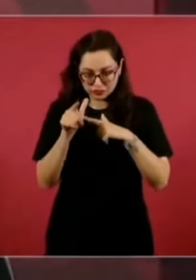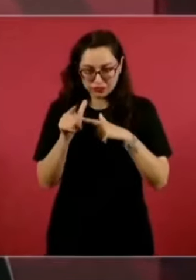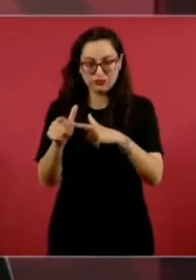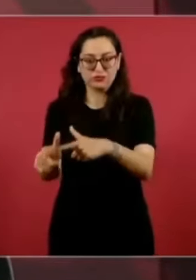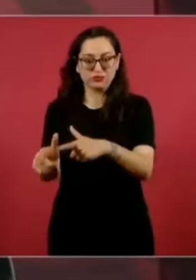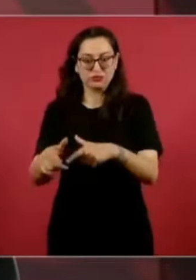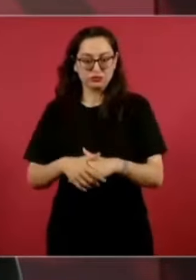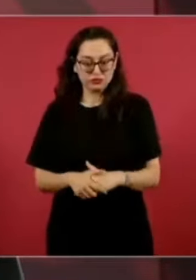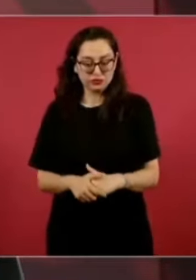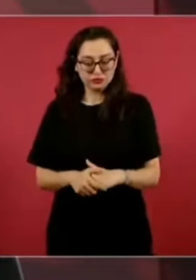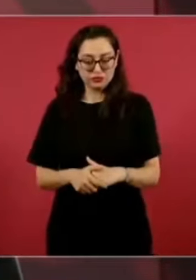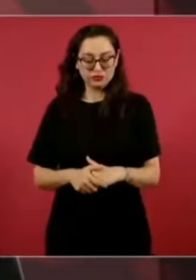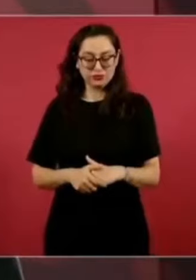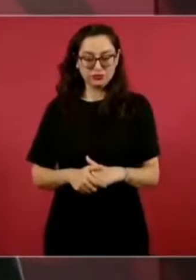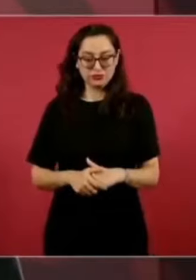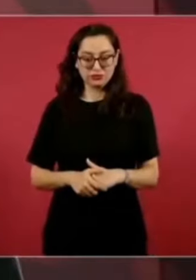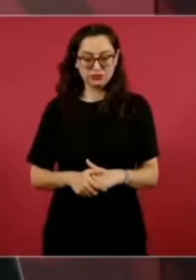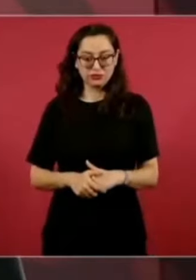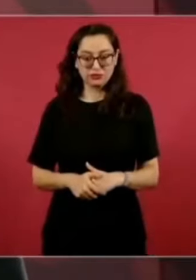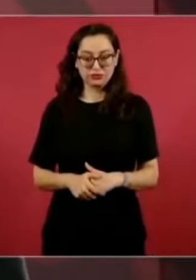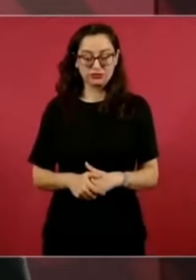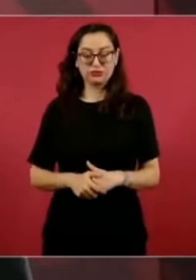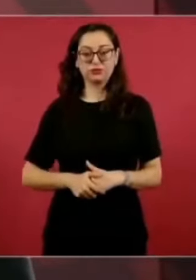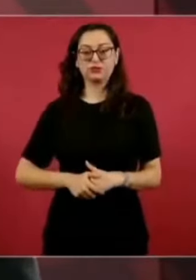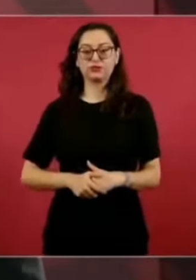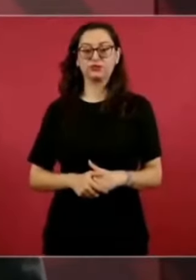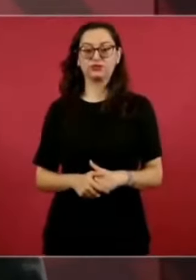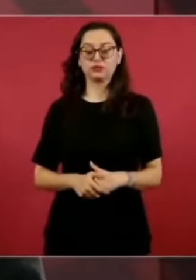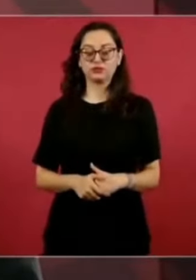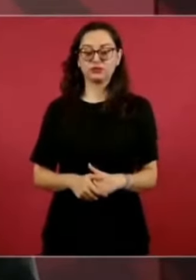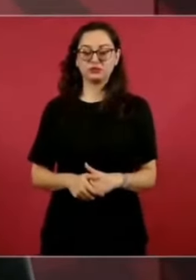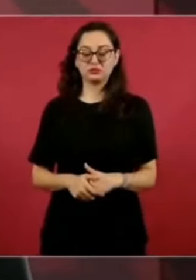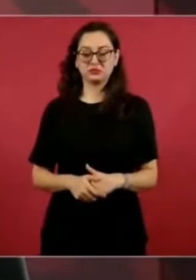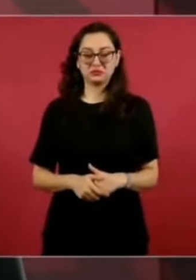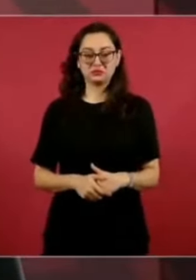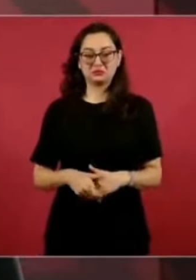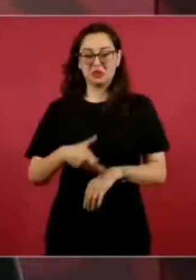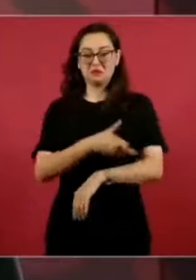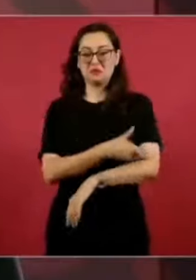o para decirlo con más claridad, que no se desintegre en las familias,